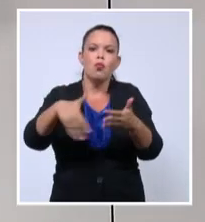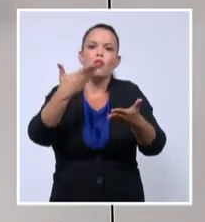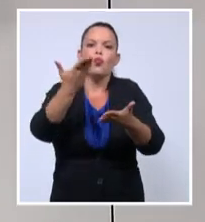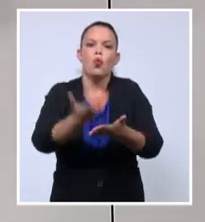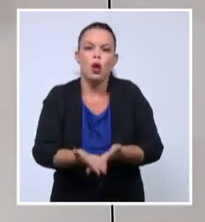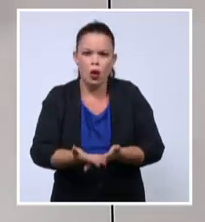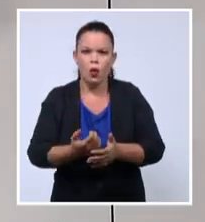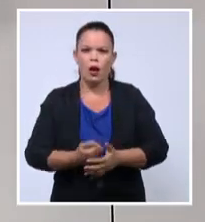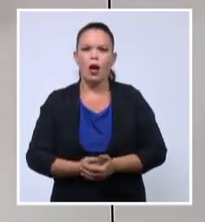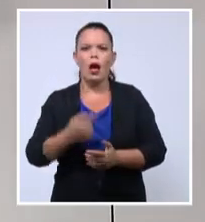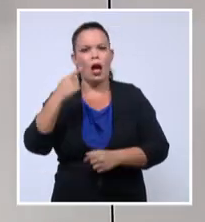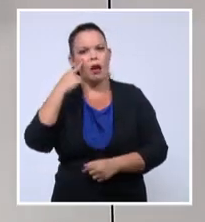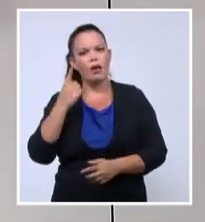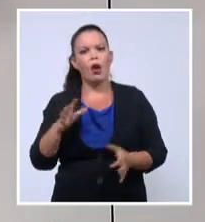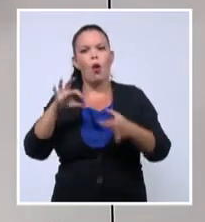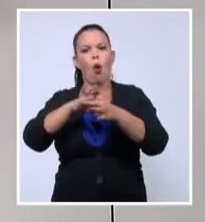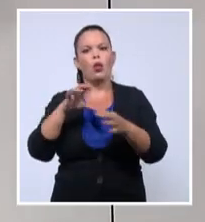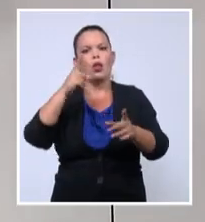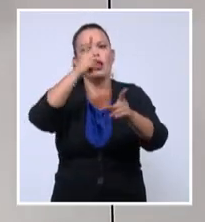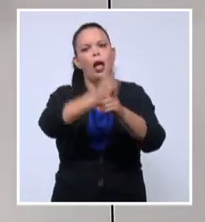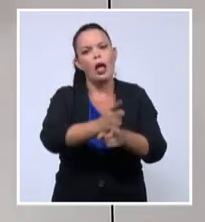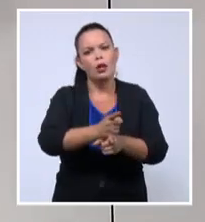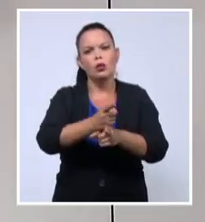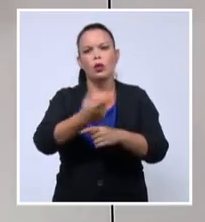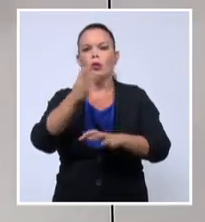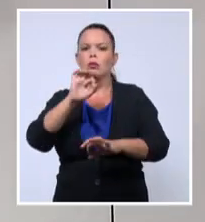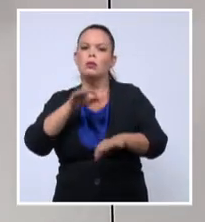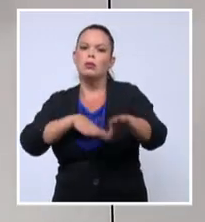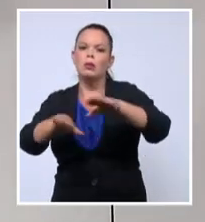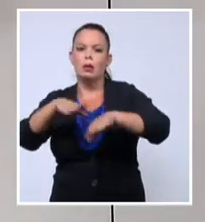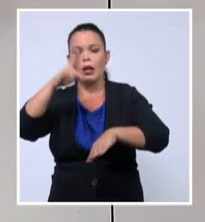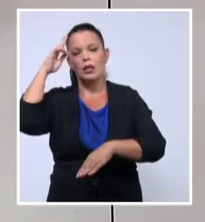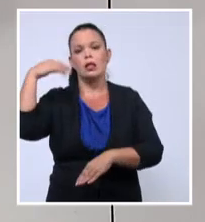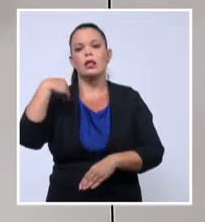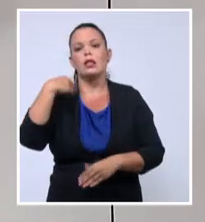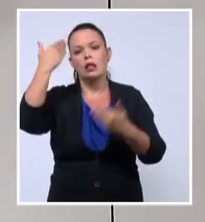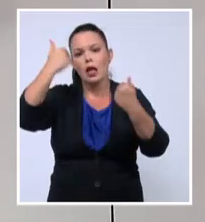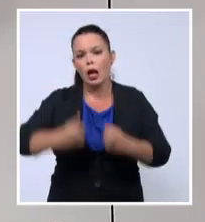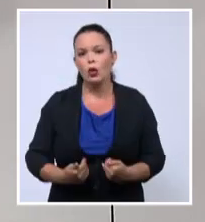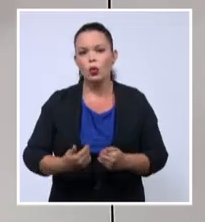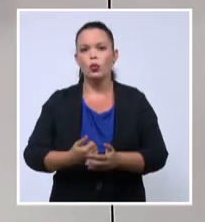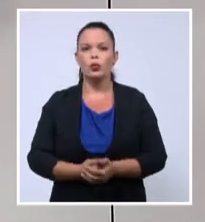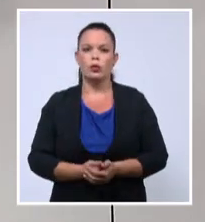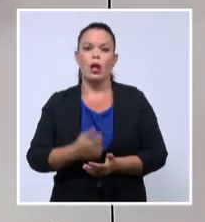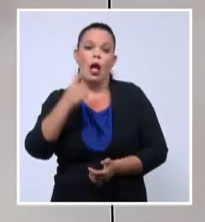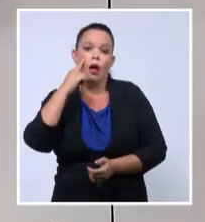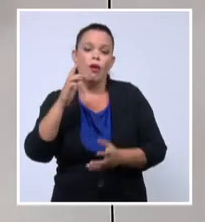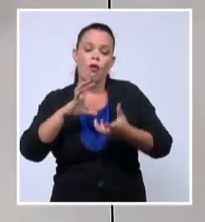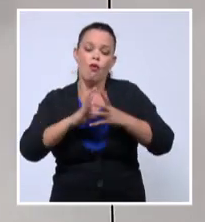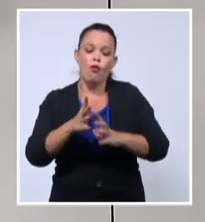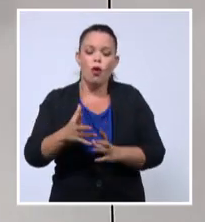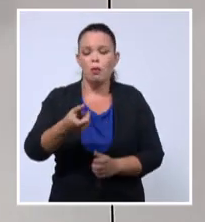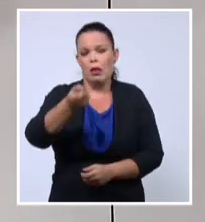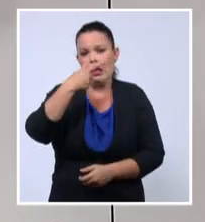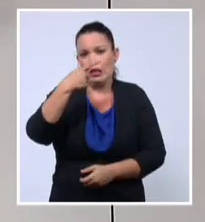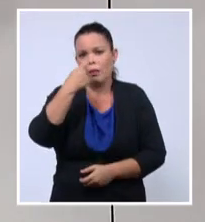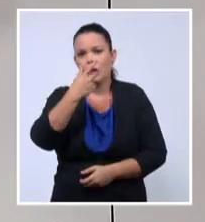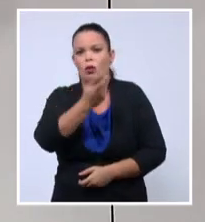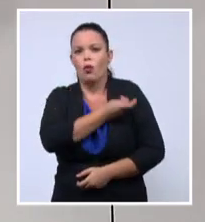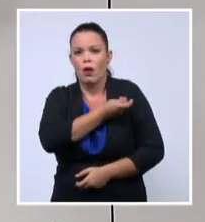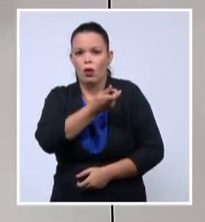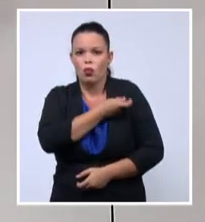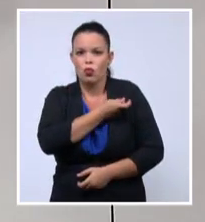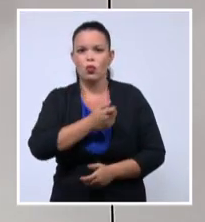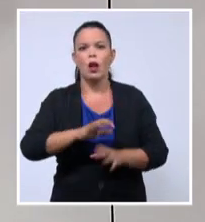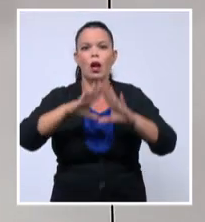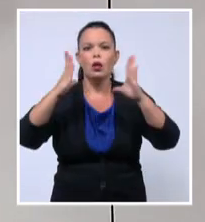incrementar la protección del personal de la salud, apostar a la ciencia para los tratamientos y las vacunas, diseñar los pasos para